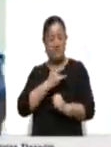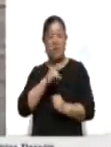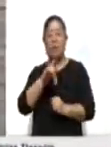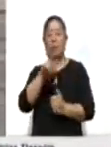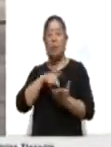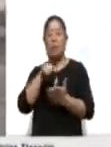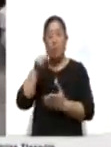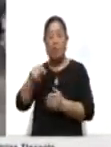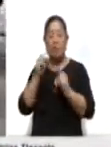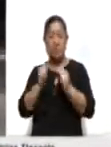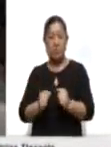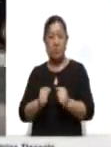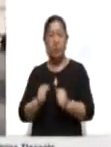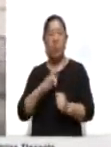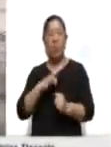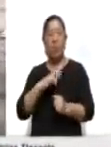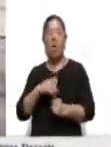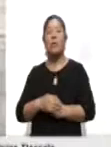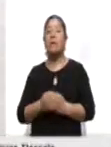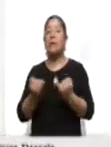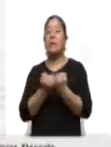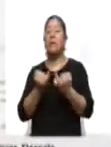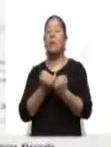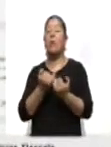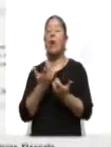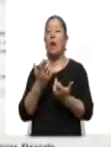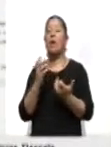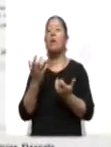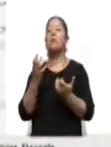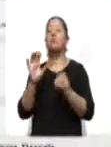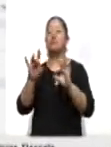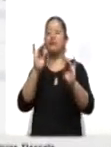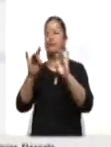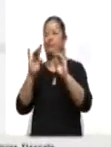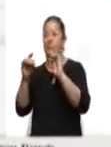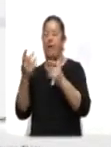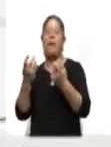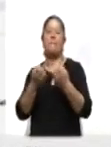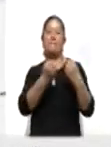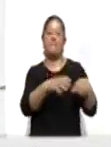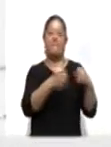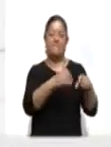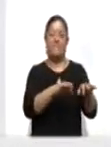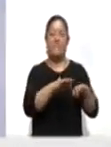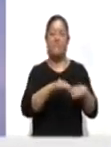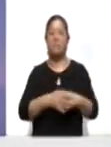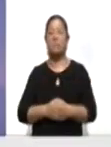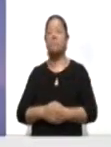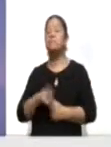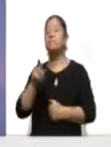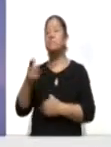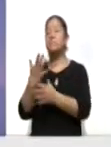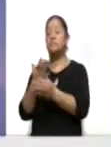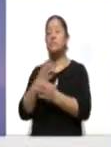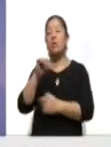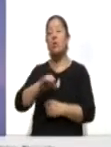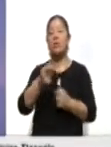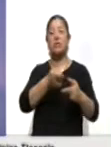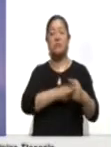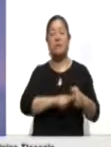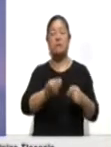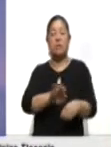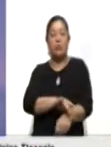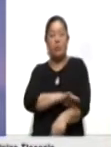seguro al tiempo de recuperar empleos perdidos. En redes sociales, Ábalos en Pualteca publicó, Inicié este día con mucha